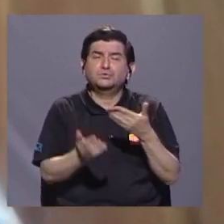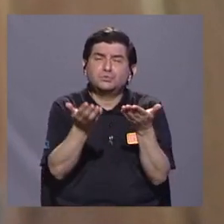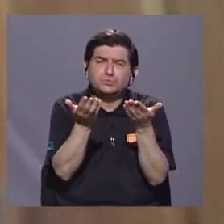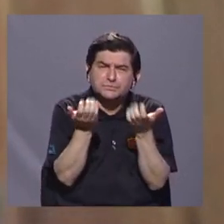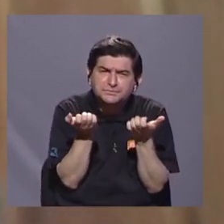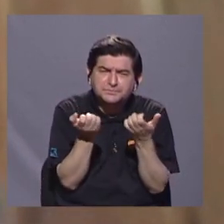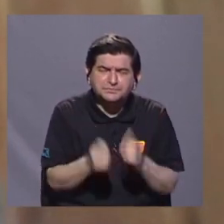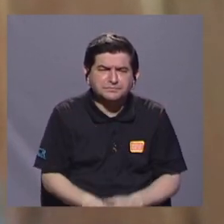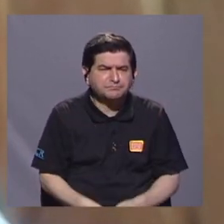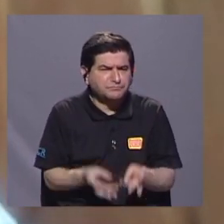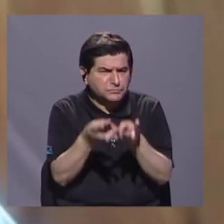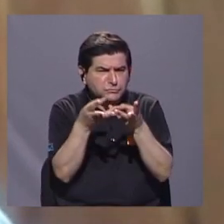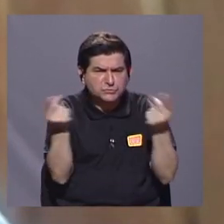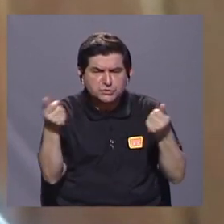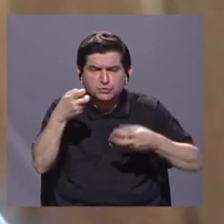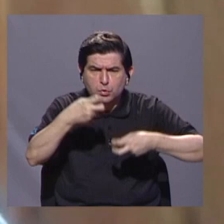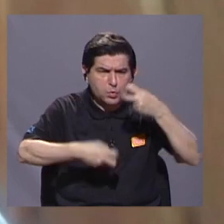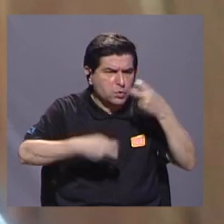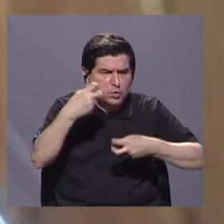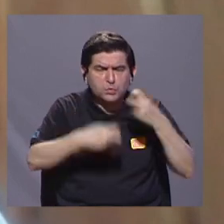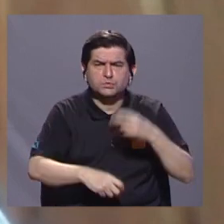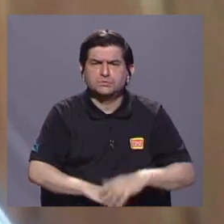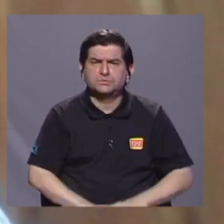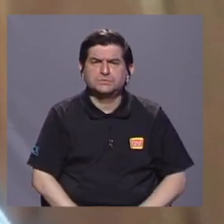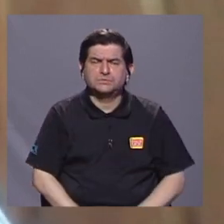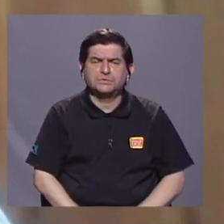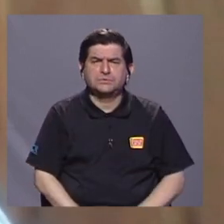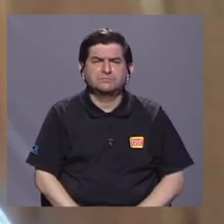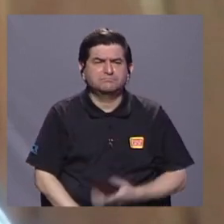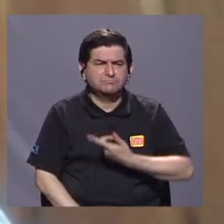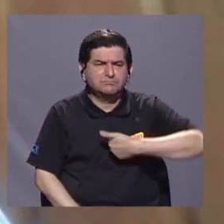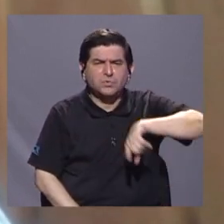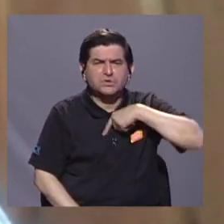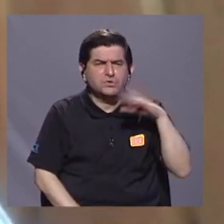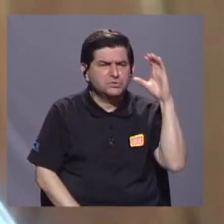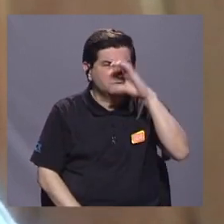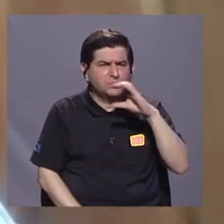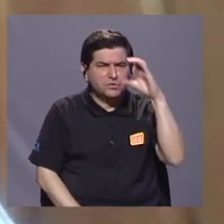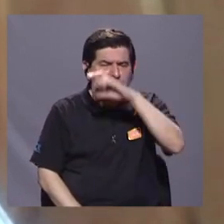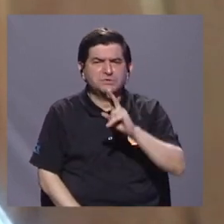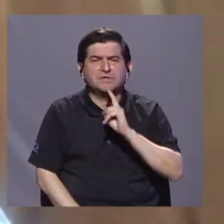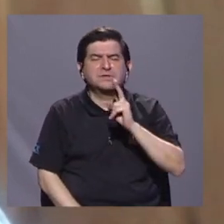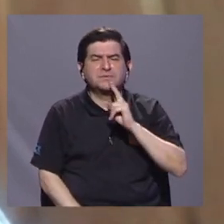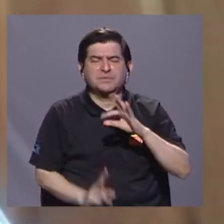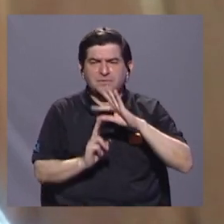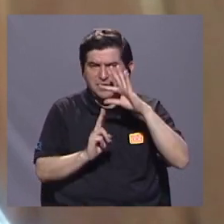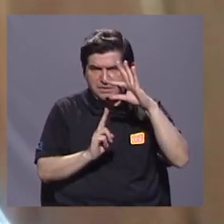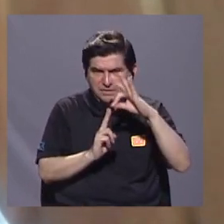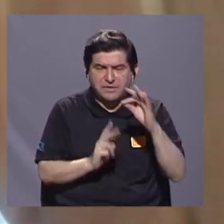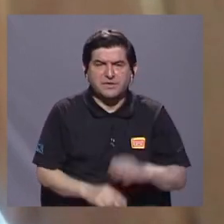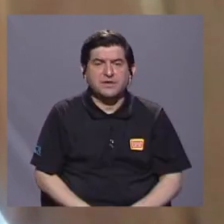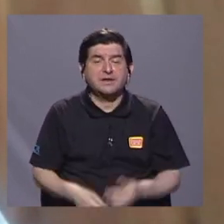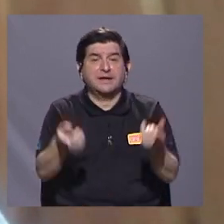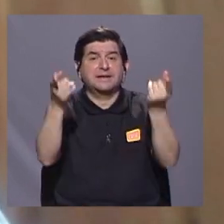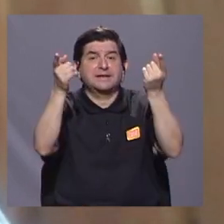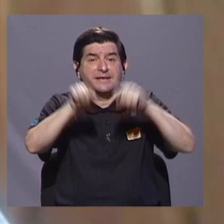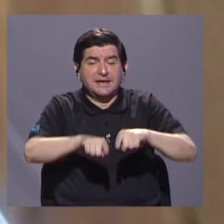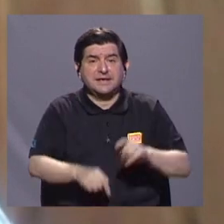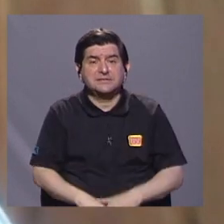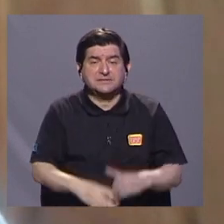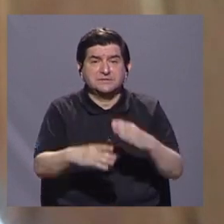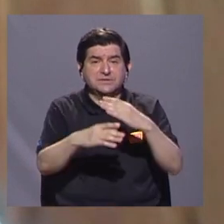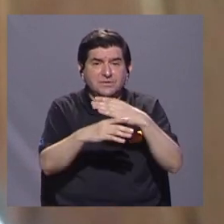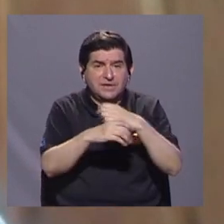buscarle soluciones a los problemas, pues buscamos las verdaderas alternativas, como es el caso de hacer